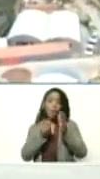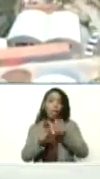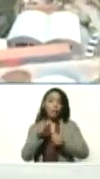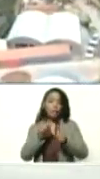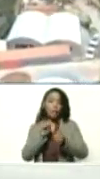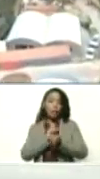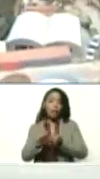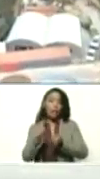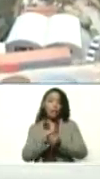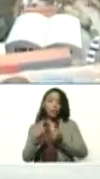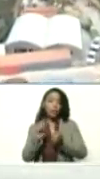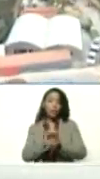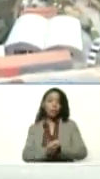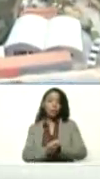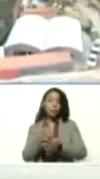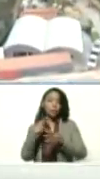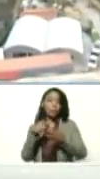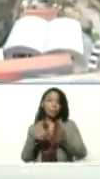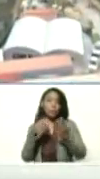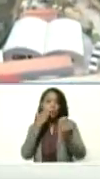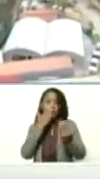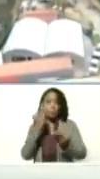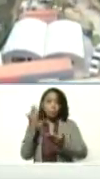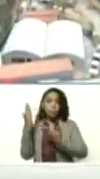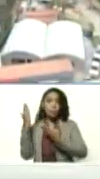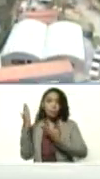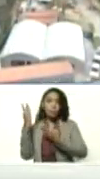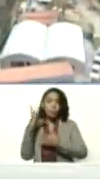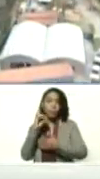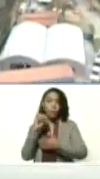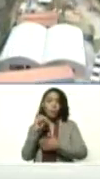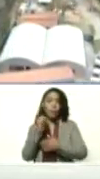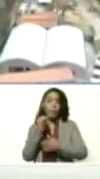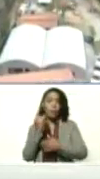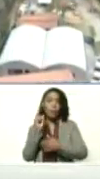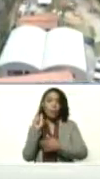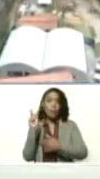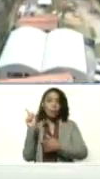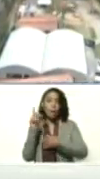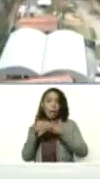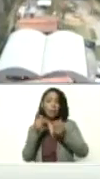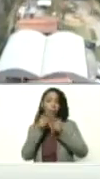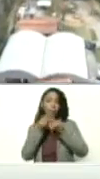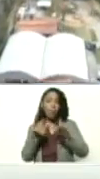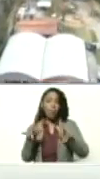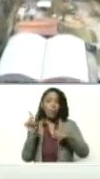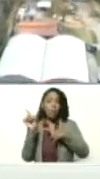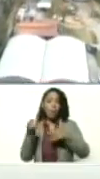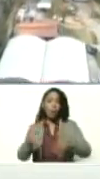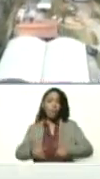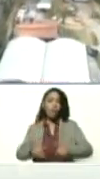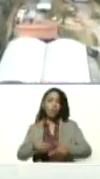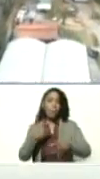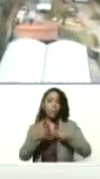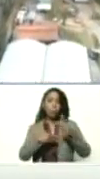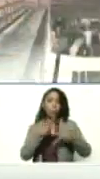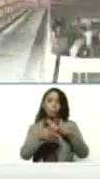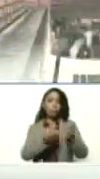queso y de cuantas cosas nos mostraba Donaira que se desprenden de este esfuerzo productivo